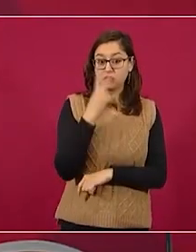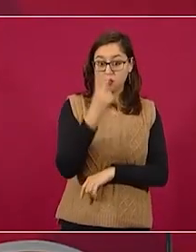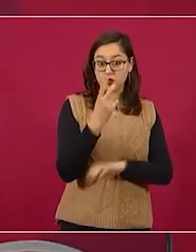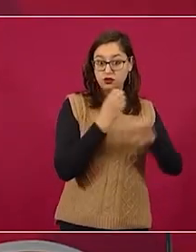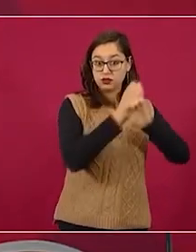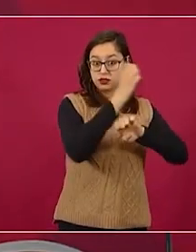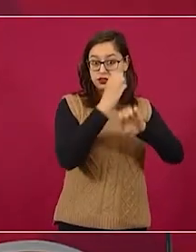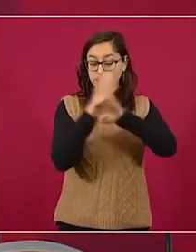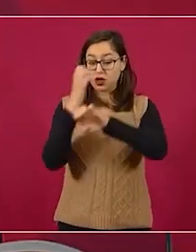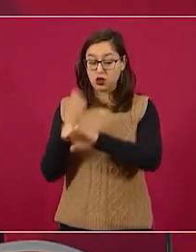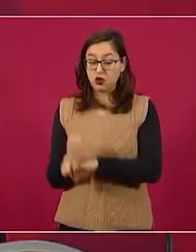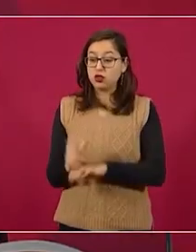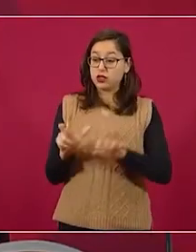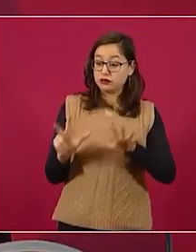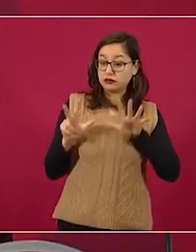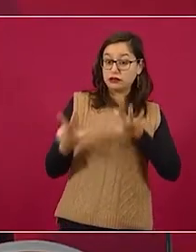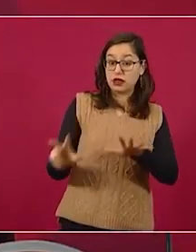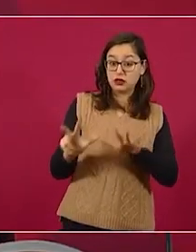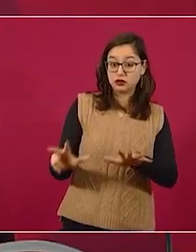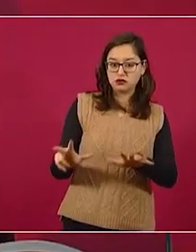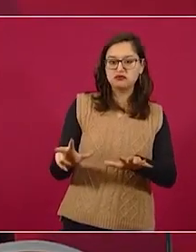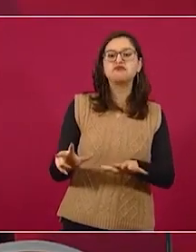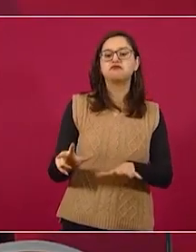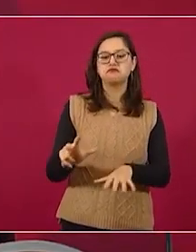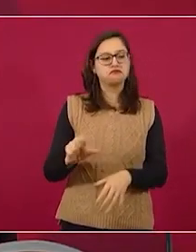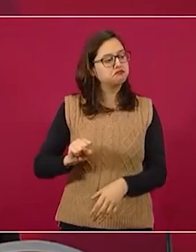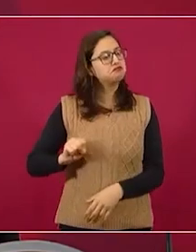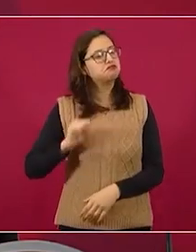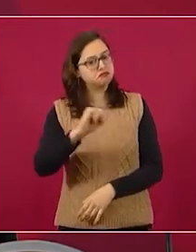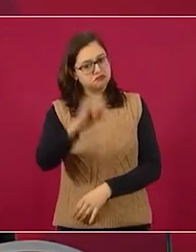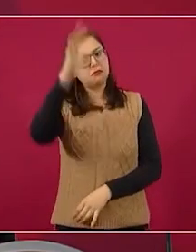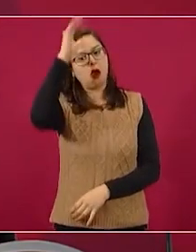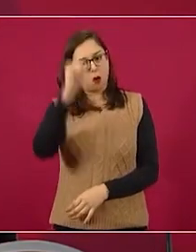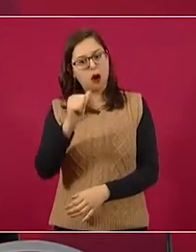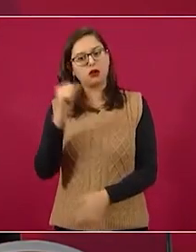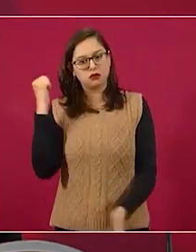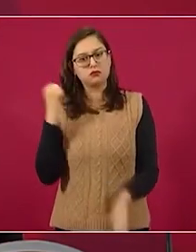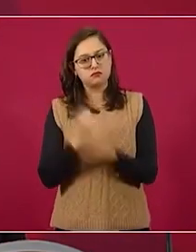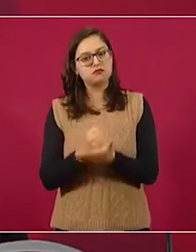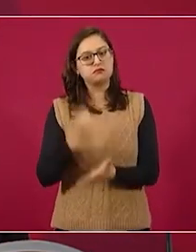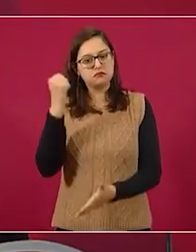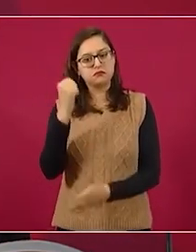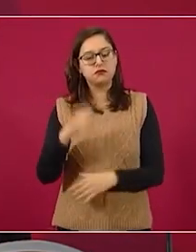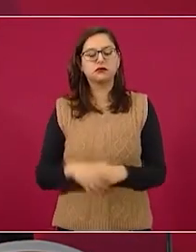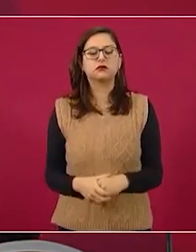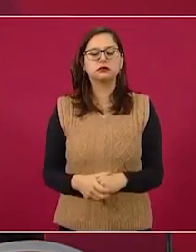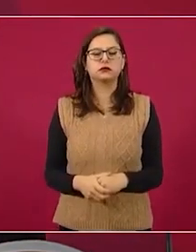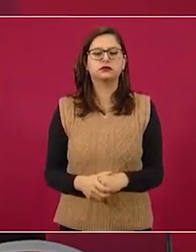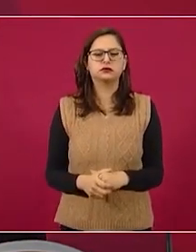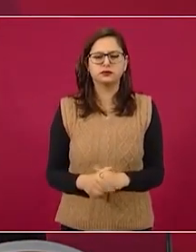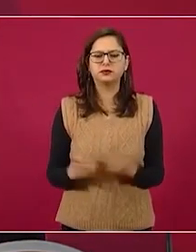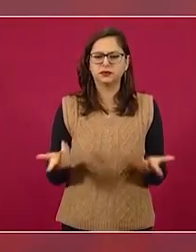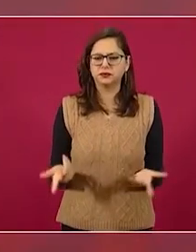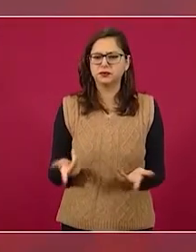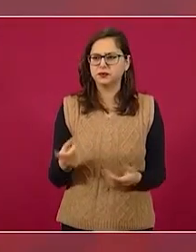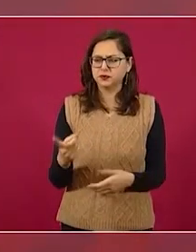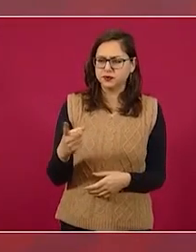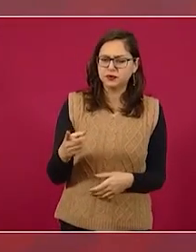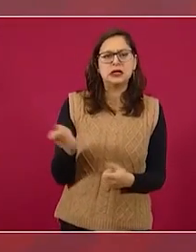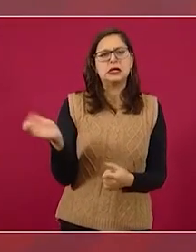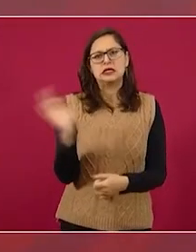18, es decir, más de la mitad. y a lo mejor otros también